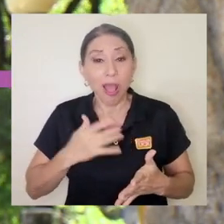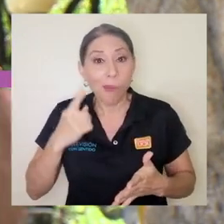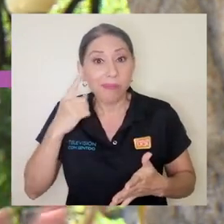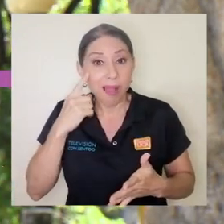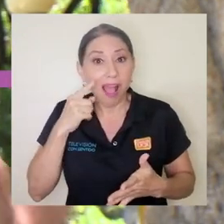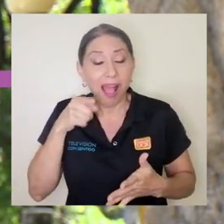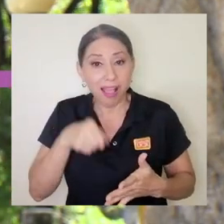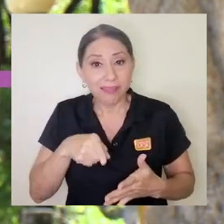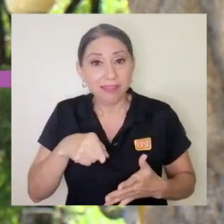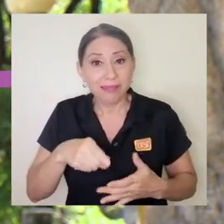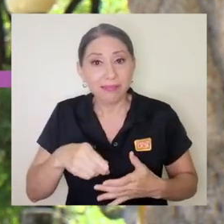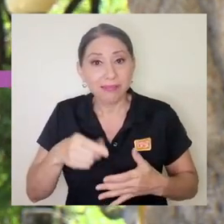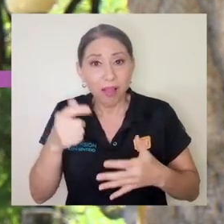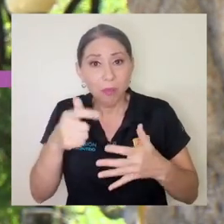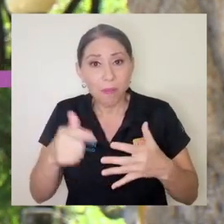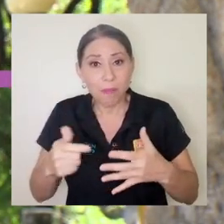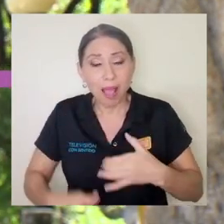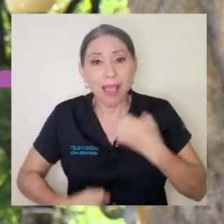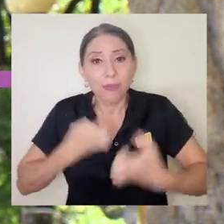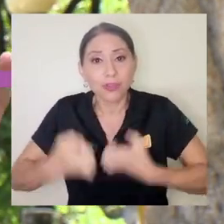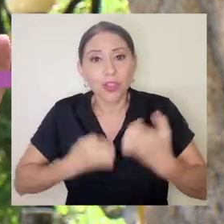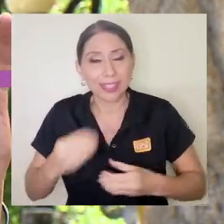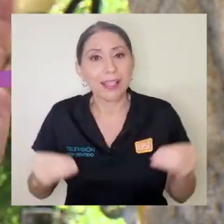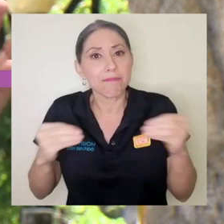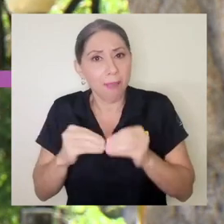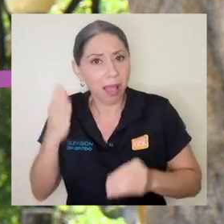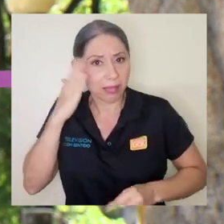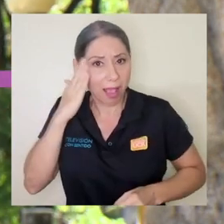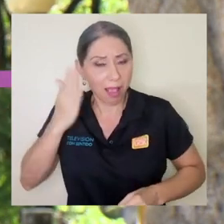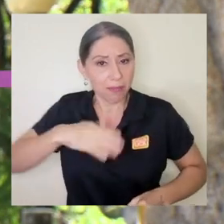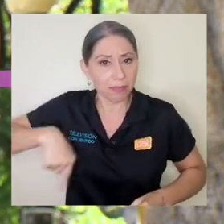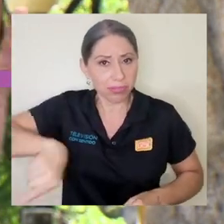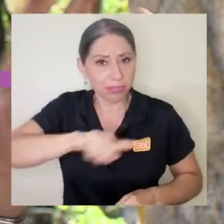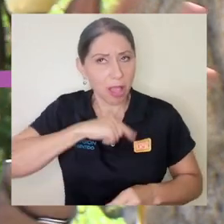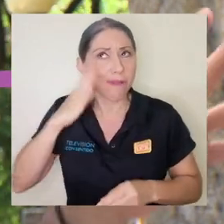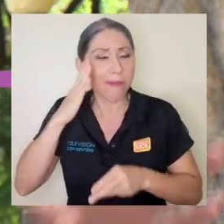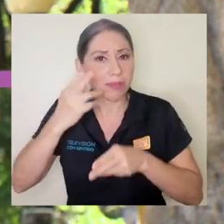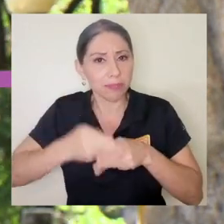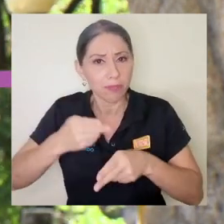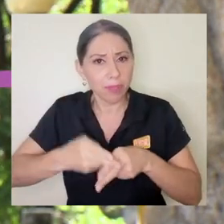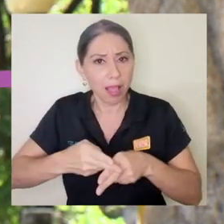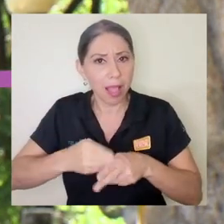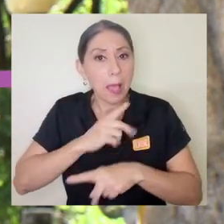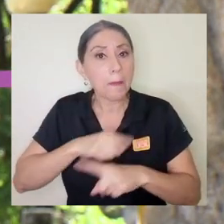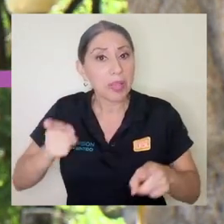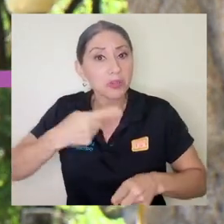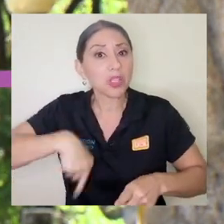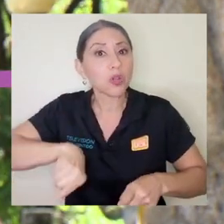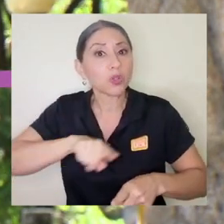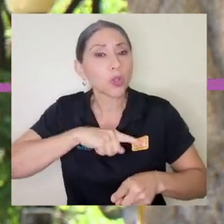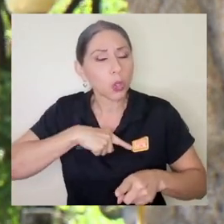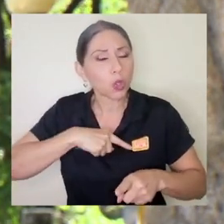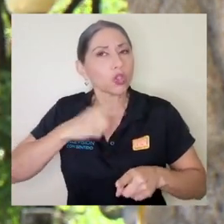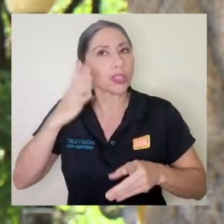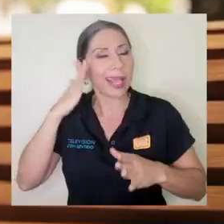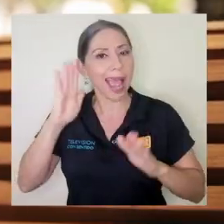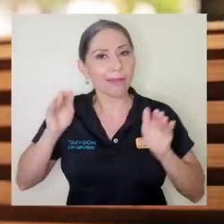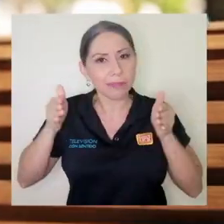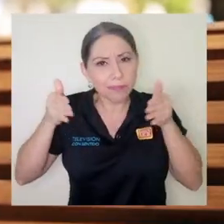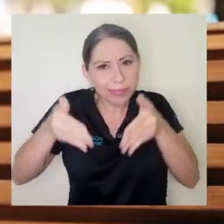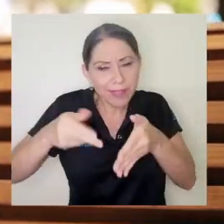el malestar o el desagrado como tal vez las emociones con las que más estamos familiarizados por lo menos de nombre.